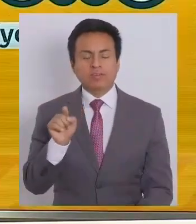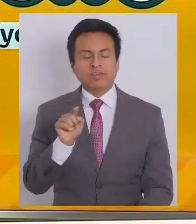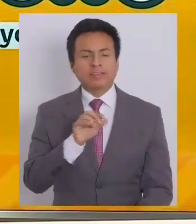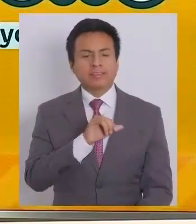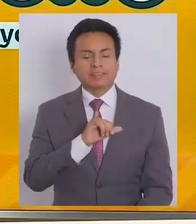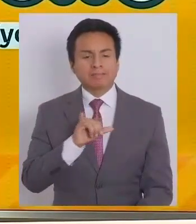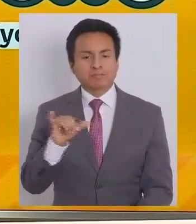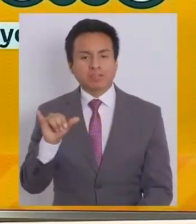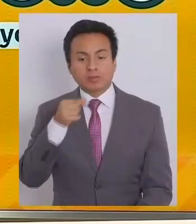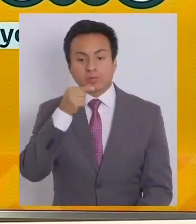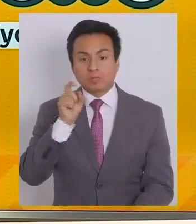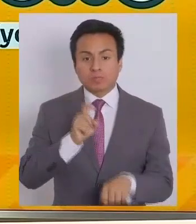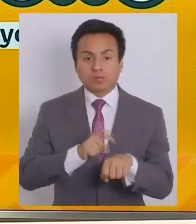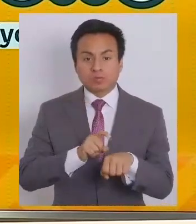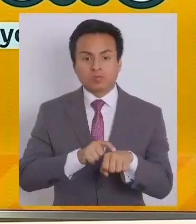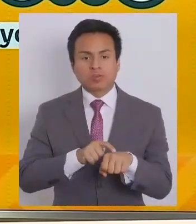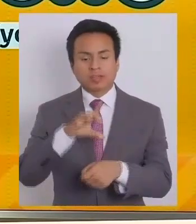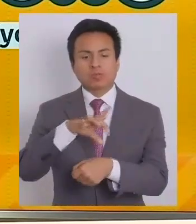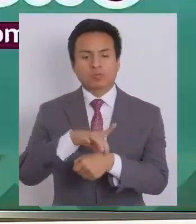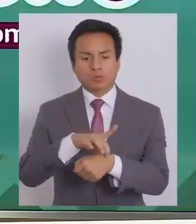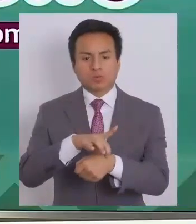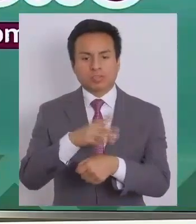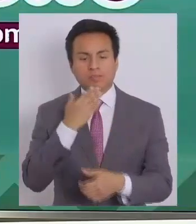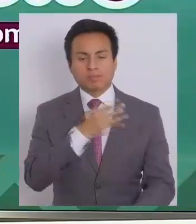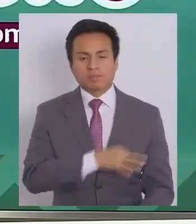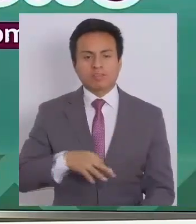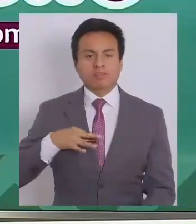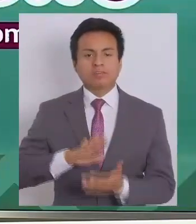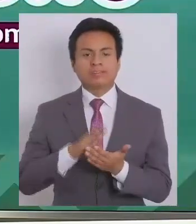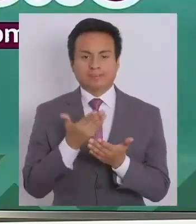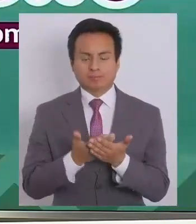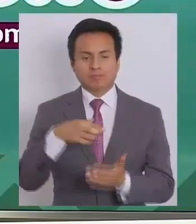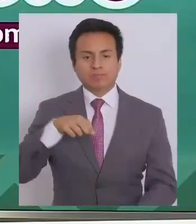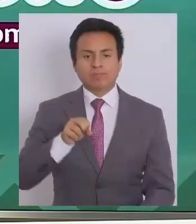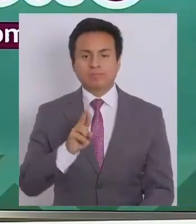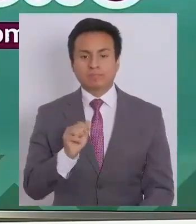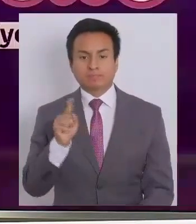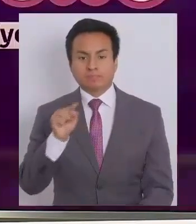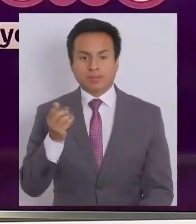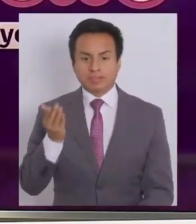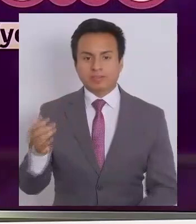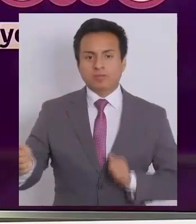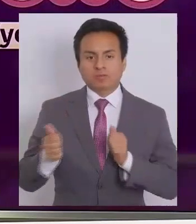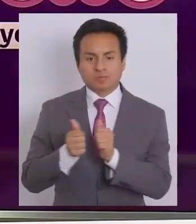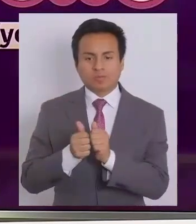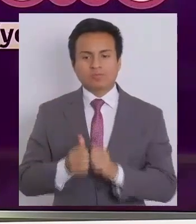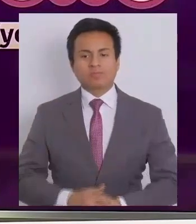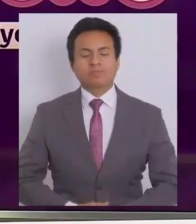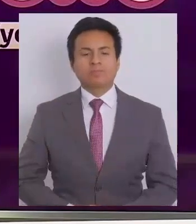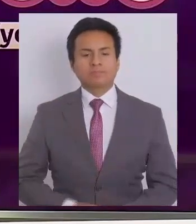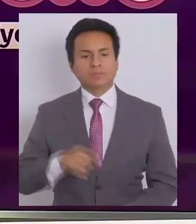cuenta, en un ratito más, el doctor y ministro de Salud, Enrique París, que está junto conmigo.